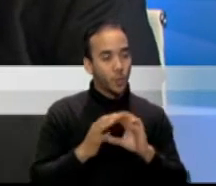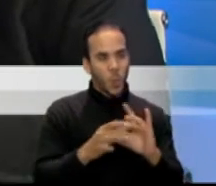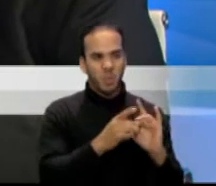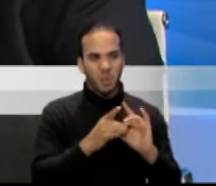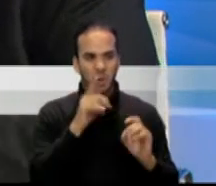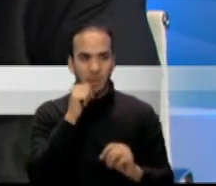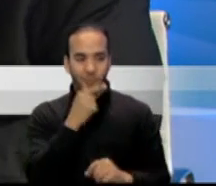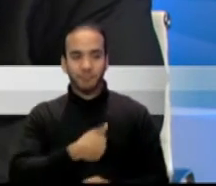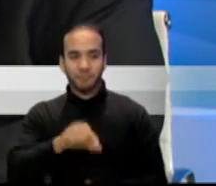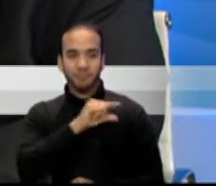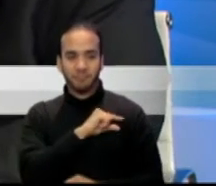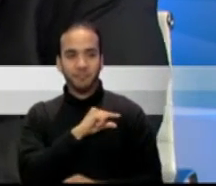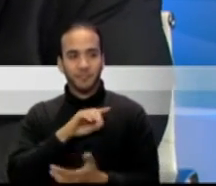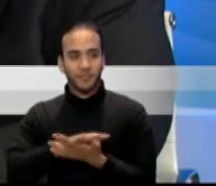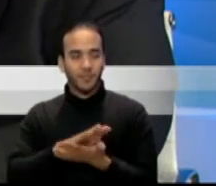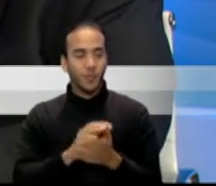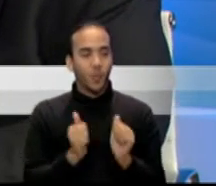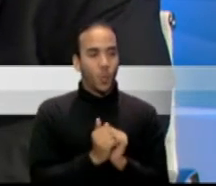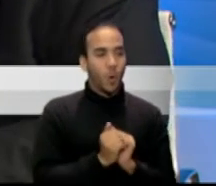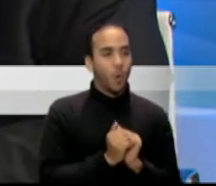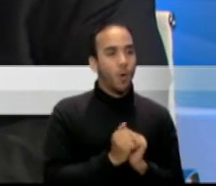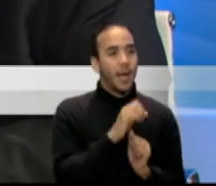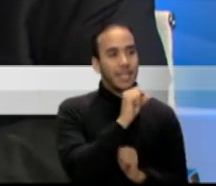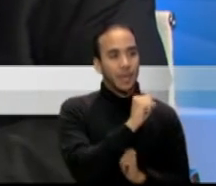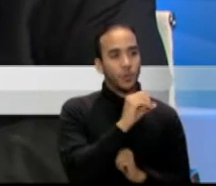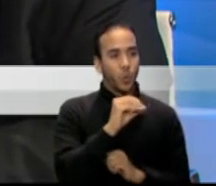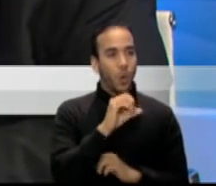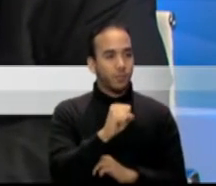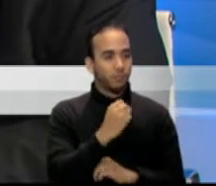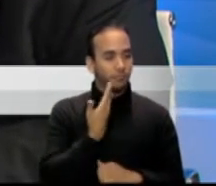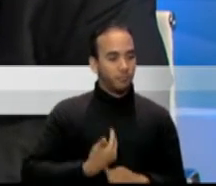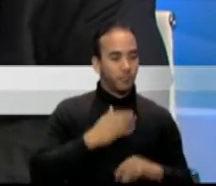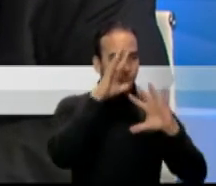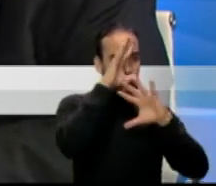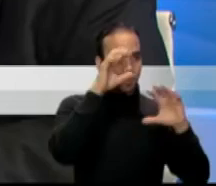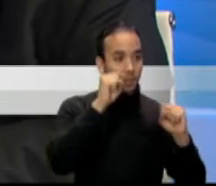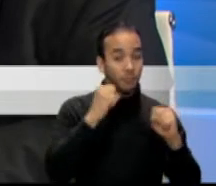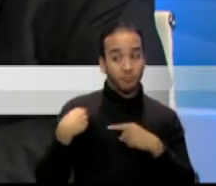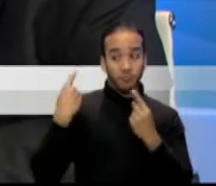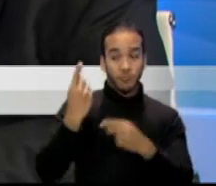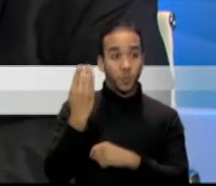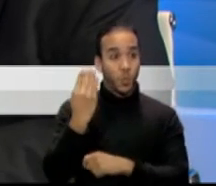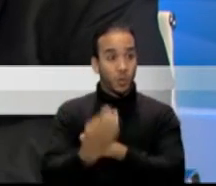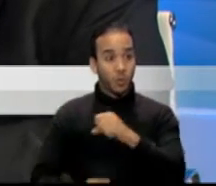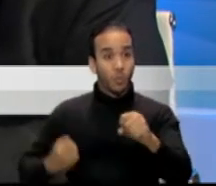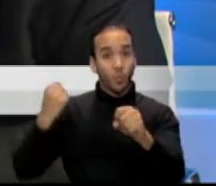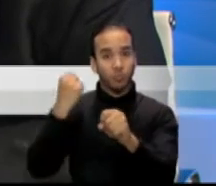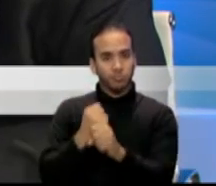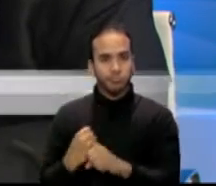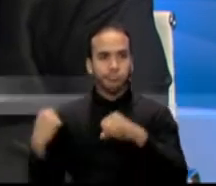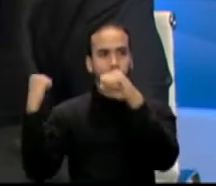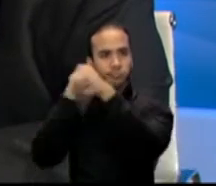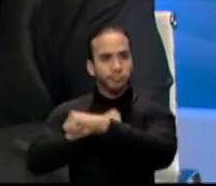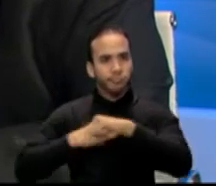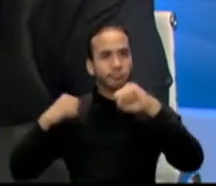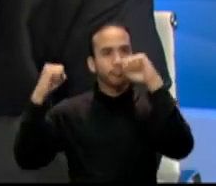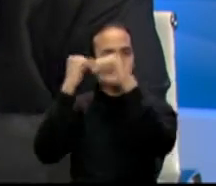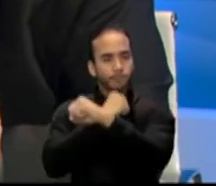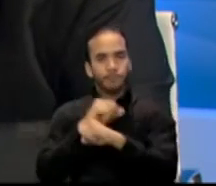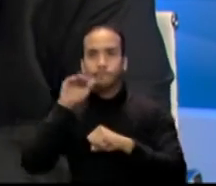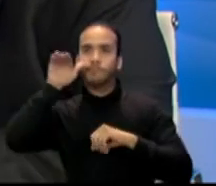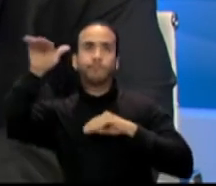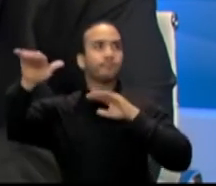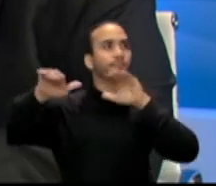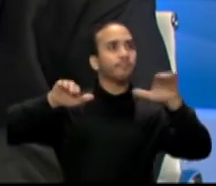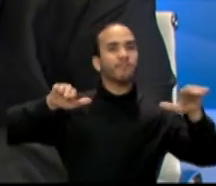San Gabriel junto a la organización que yo presido, Servicios Orientados al Sordo. Llevamos 14 años de lucha solicitando que